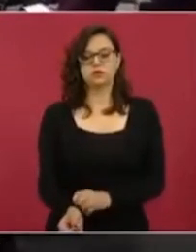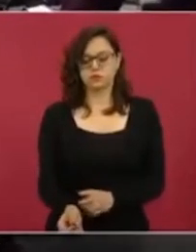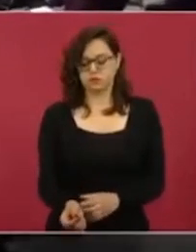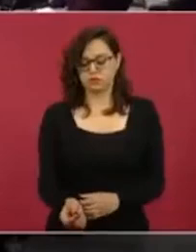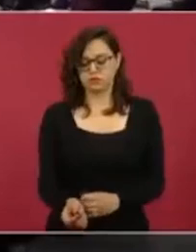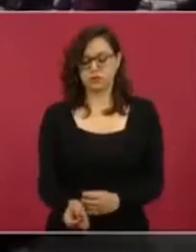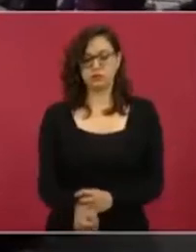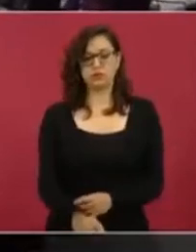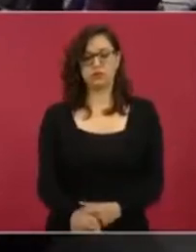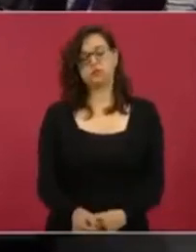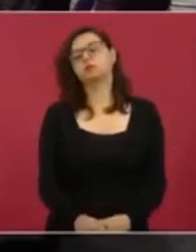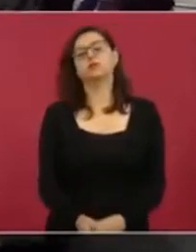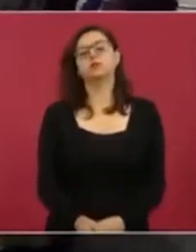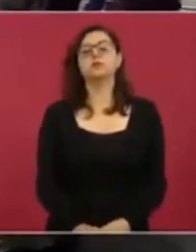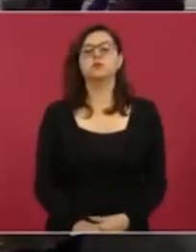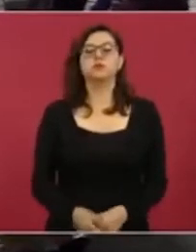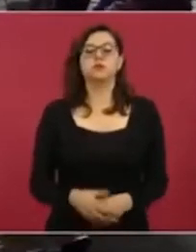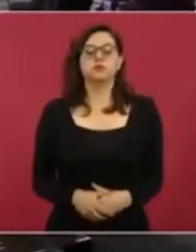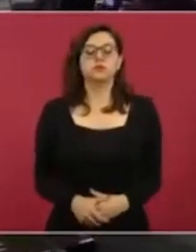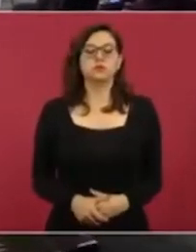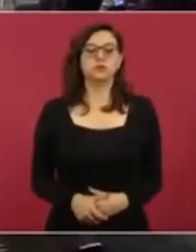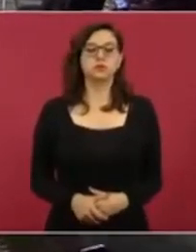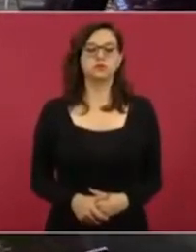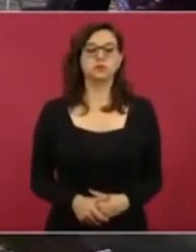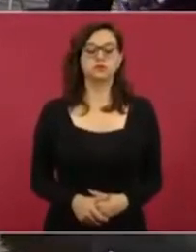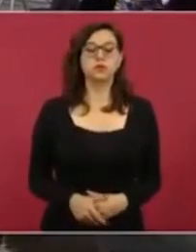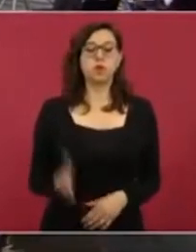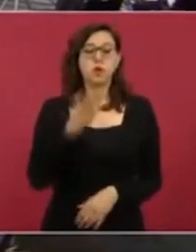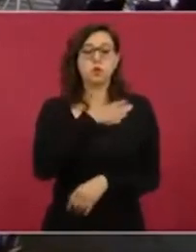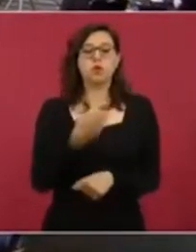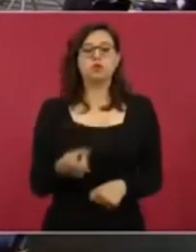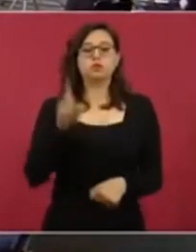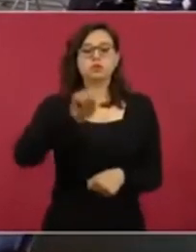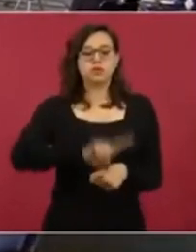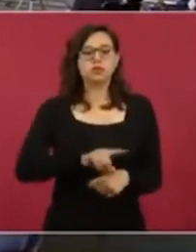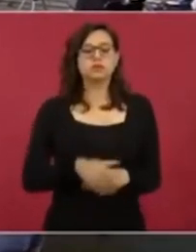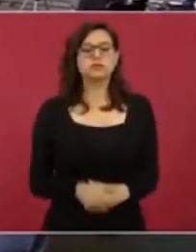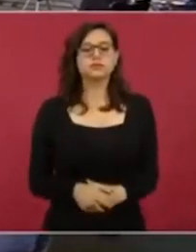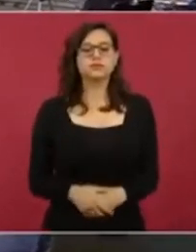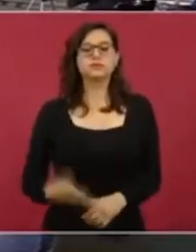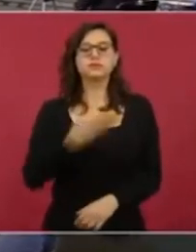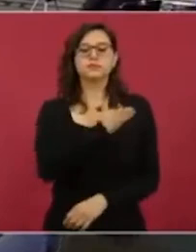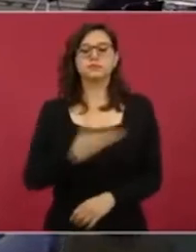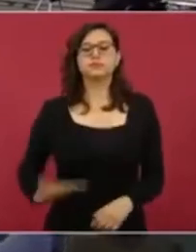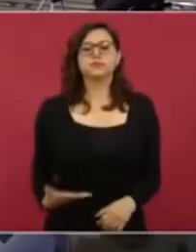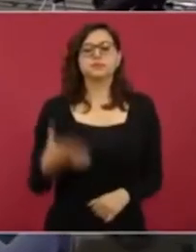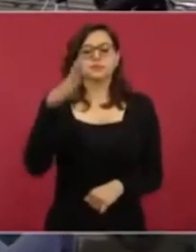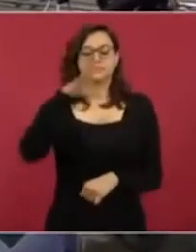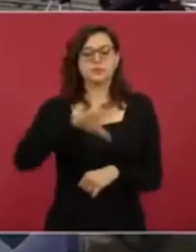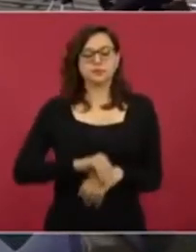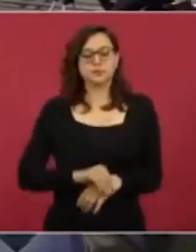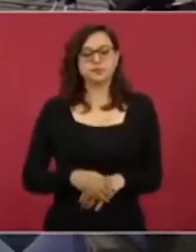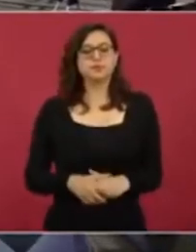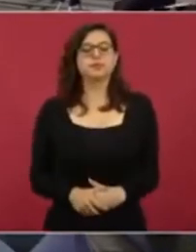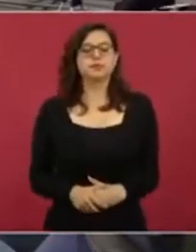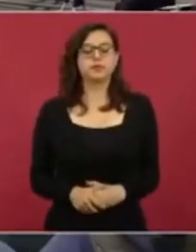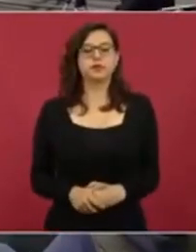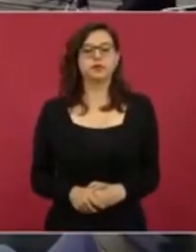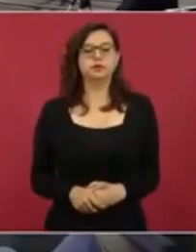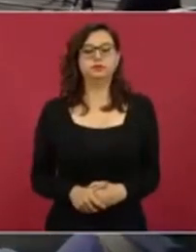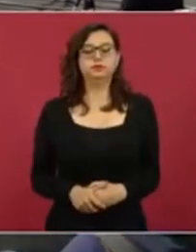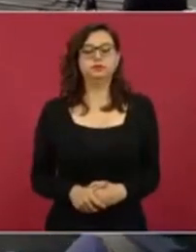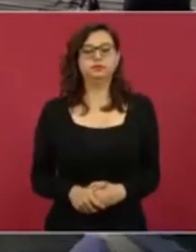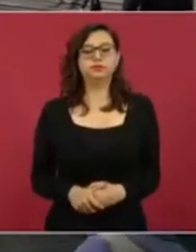Bueno, pues muy buenos días. Con su permiso, señor presidente. Por instrucciones del presidente de la República y de la secretaria Rosa